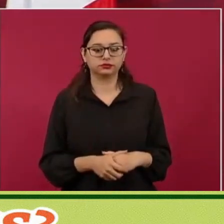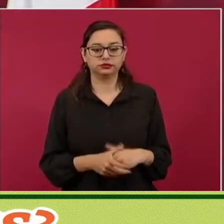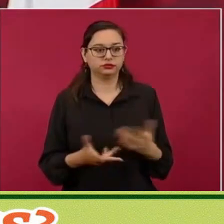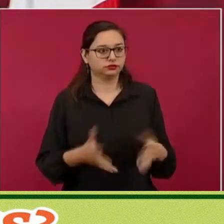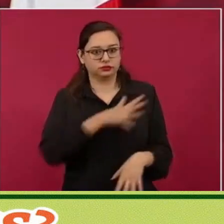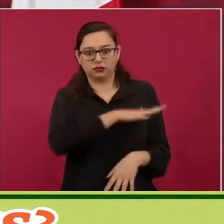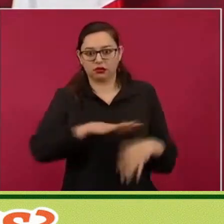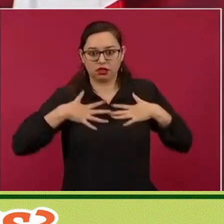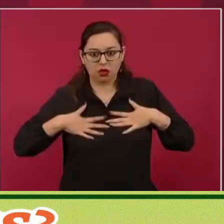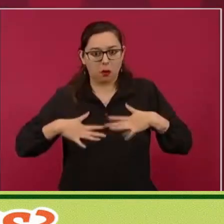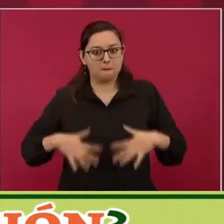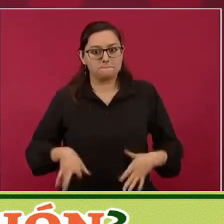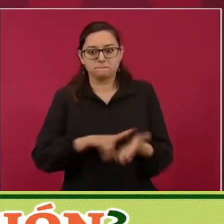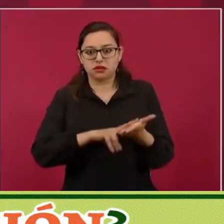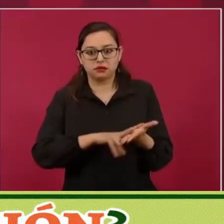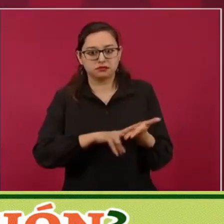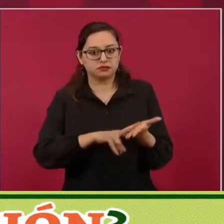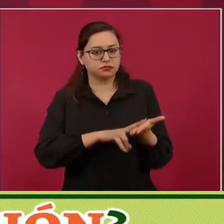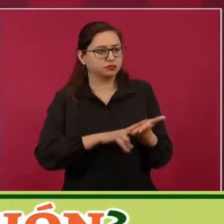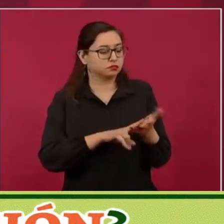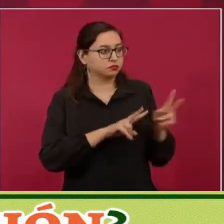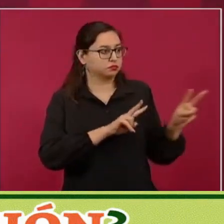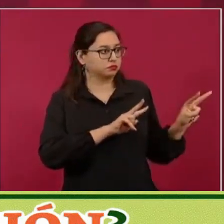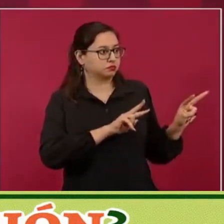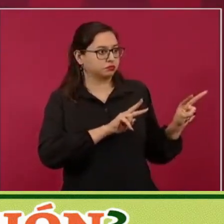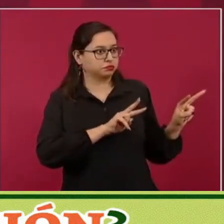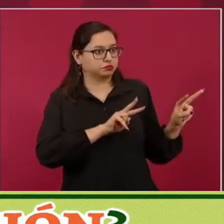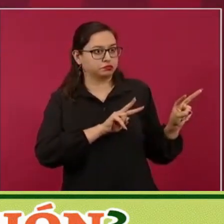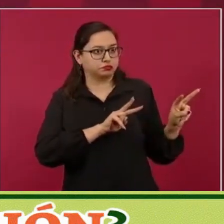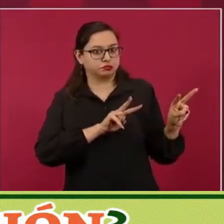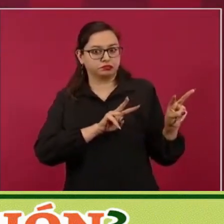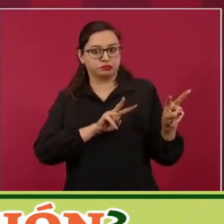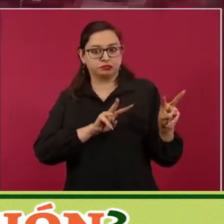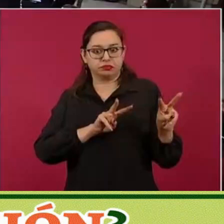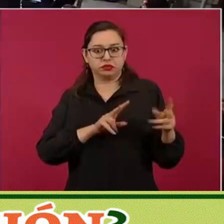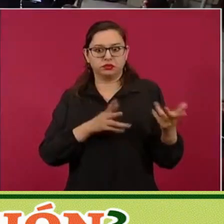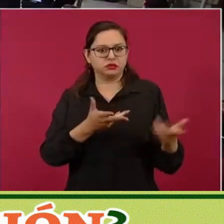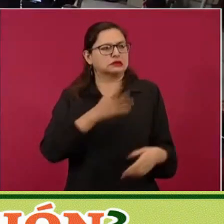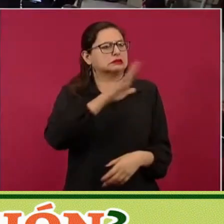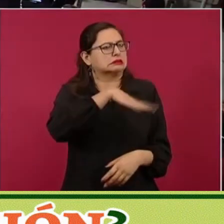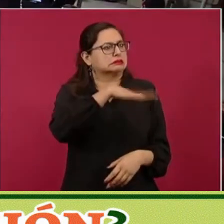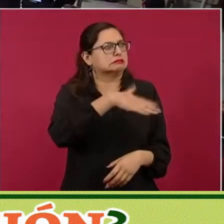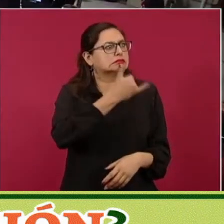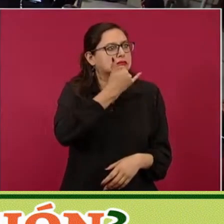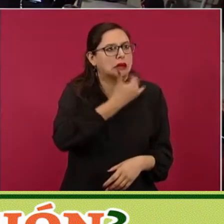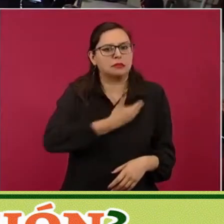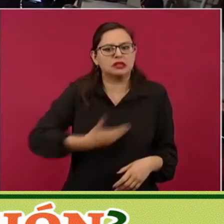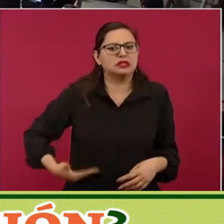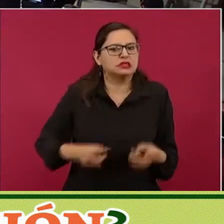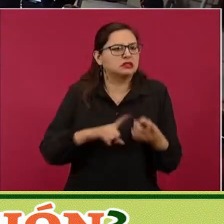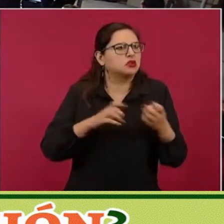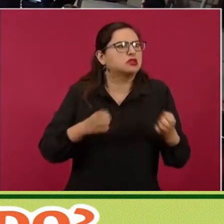verdes. Dice que estuvo a punto de comentar al secretario de la Defensa y el presidente